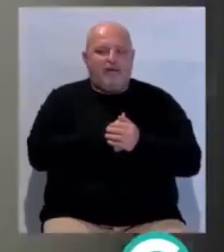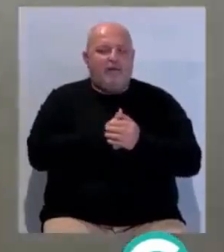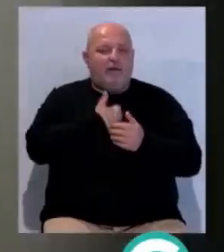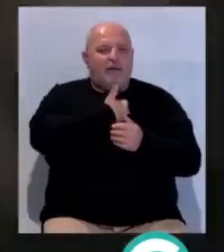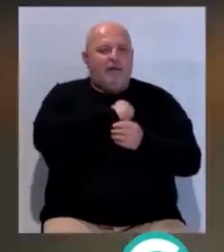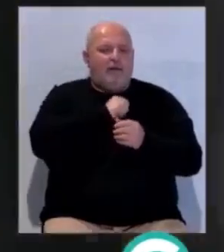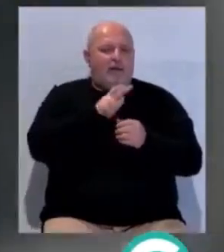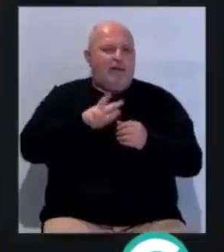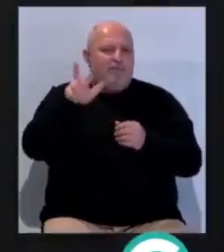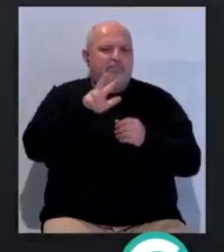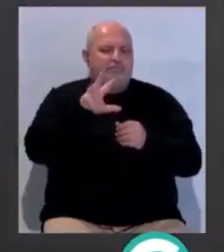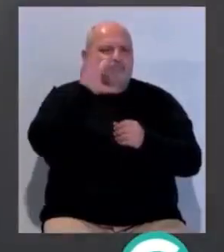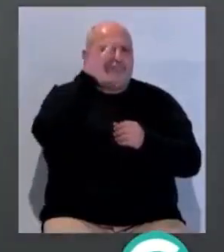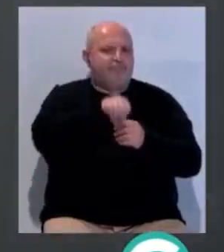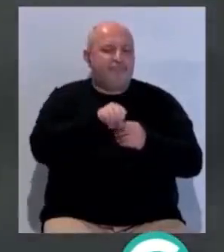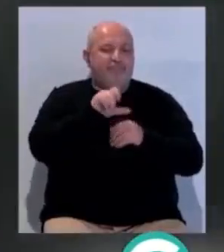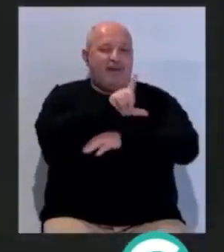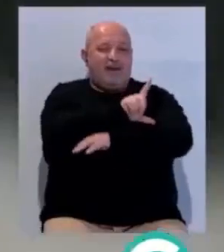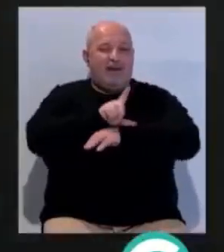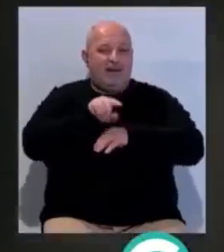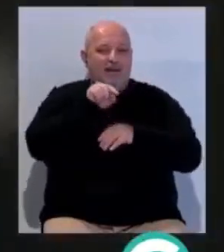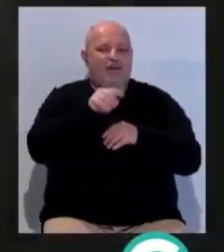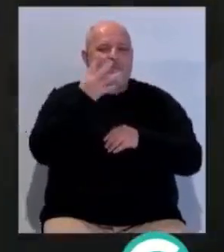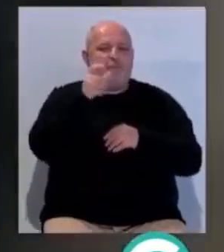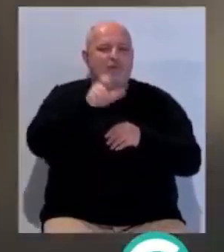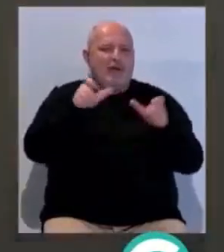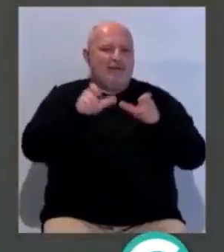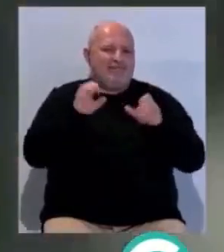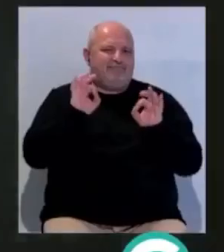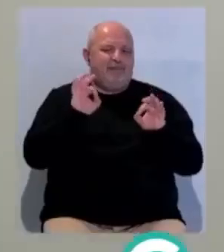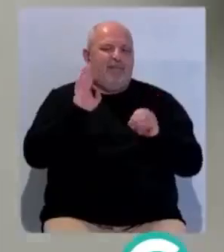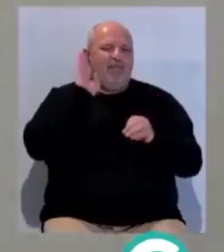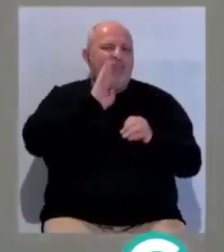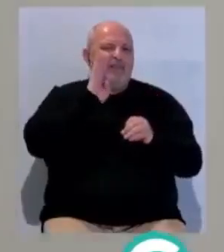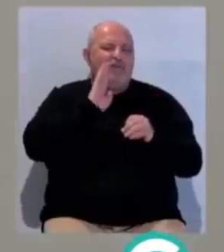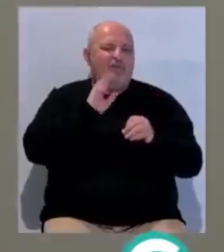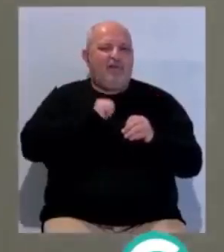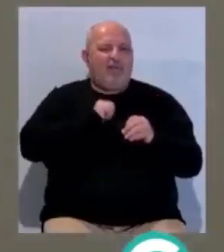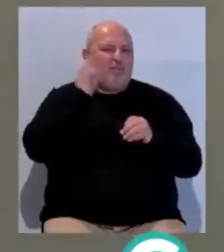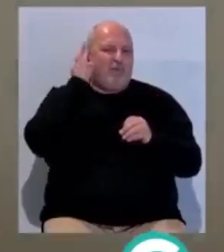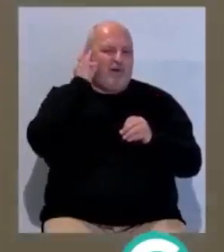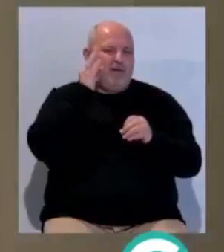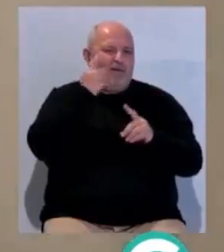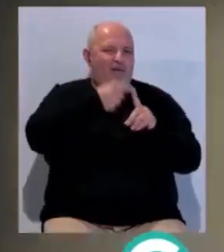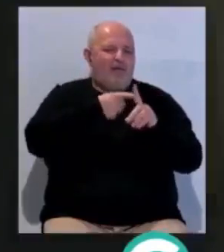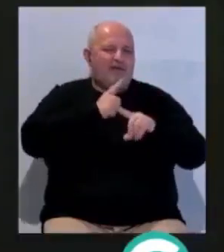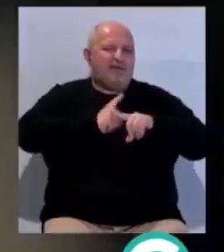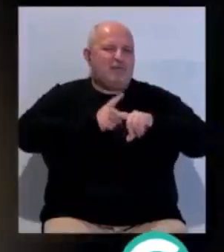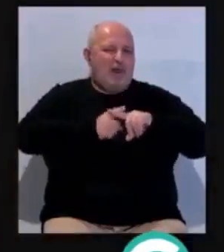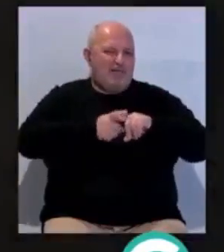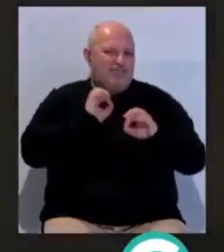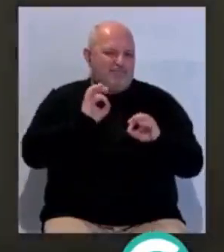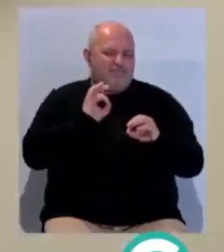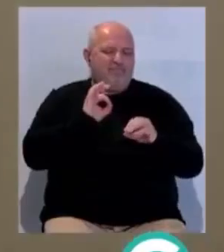Agentes de la Policía Nacional han detenido en la línea de la Concepción a cuatro personas por delitos de trata de seres humanos con fines de explotación